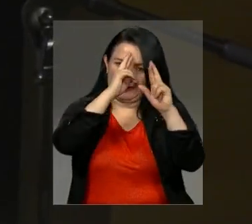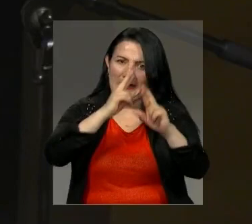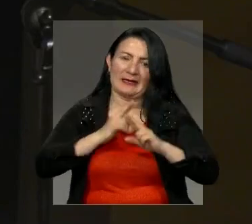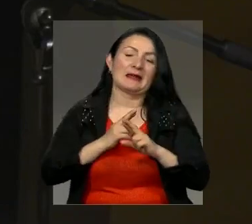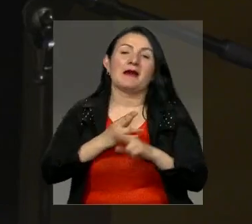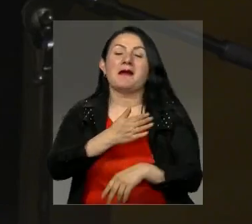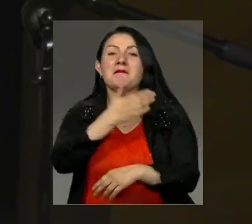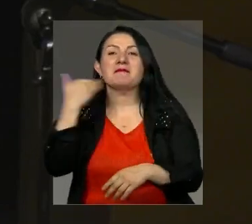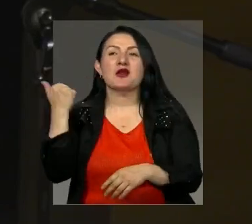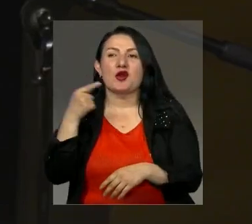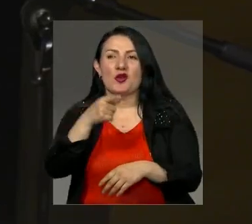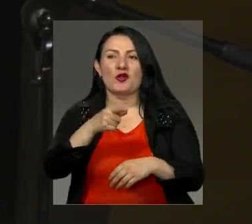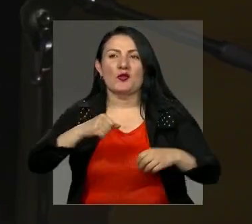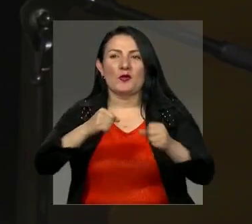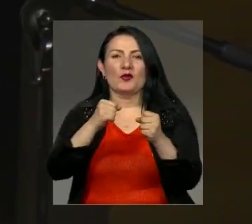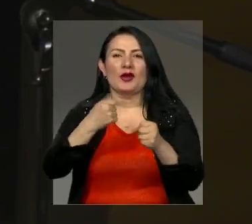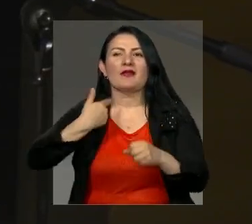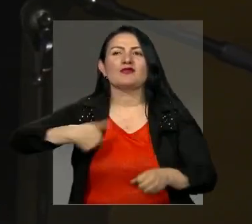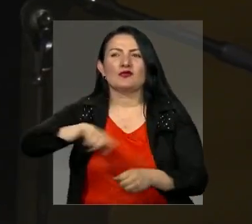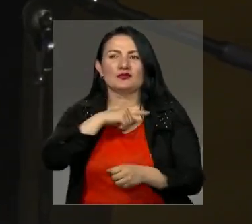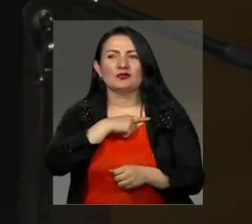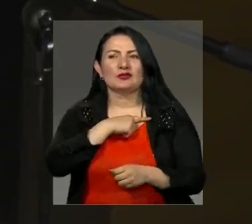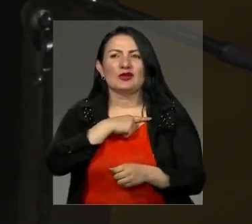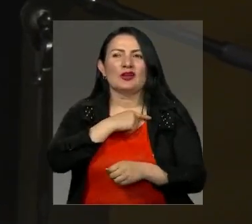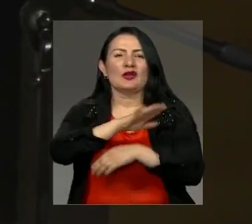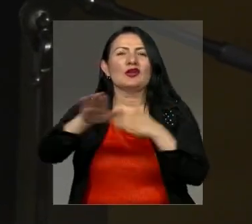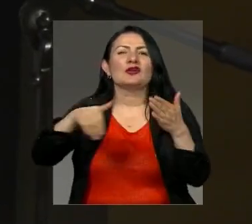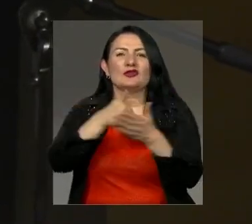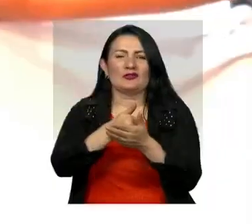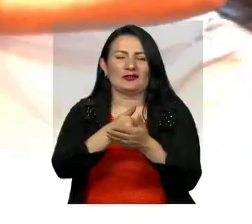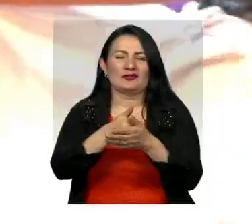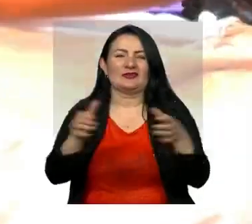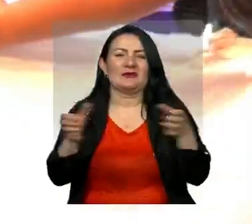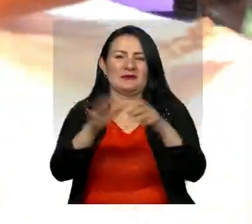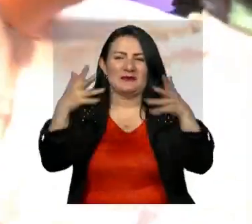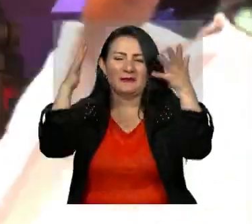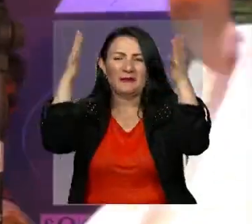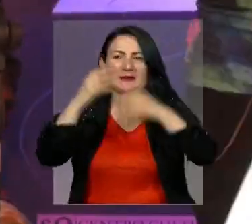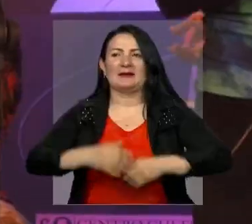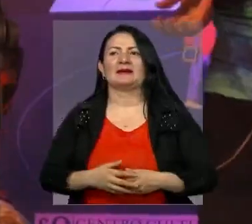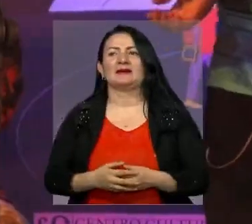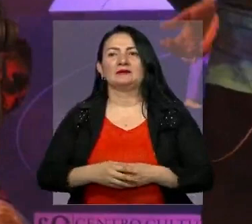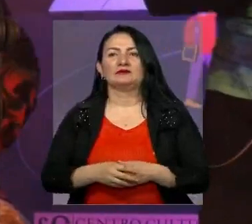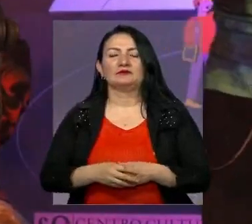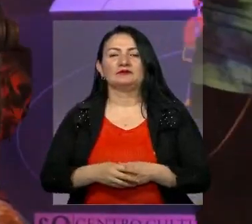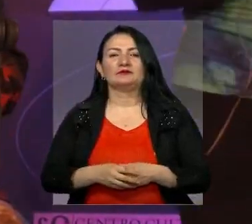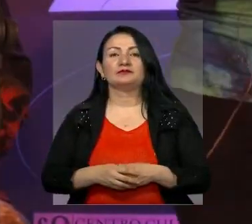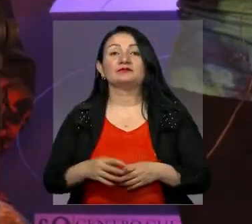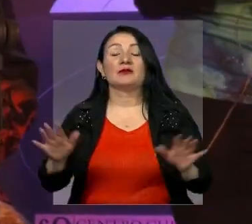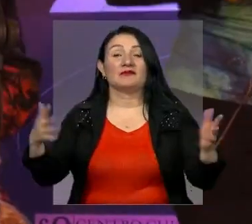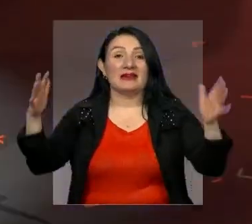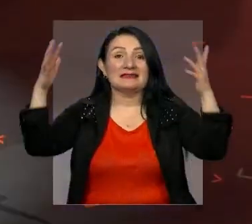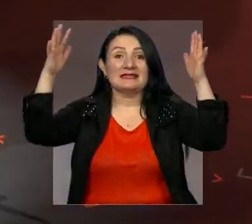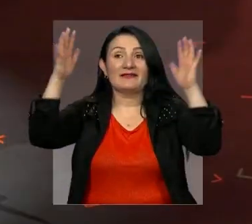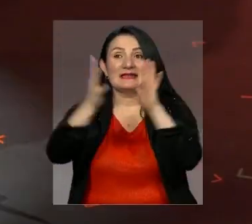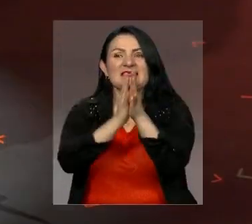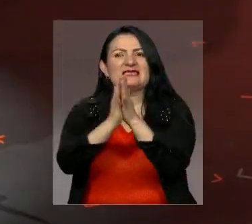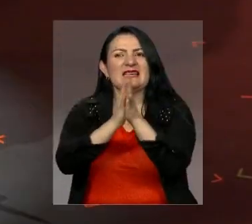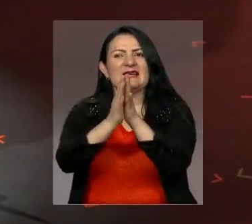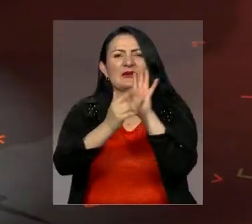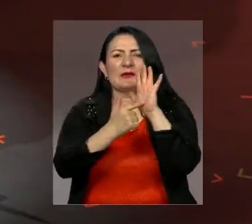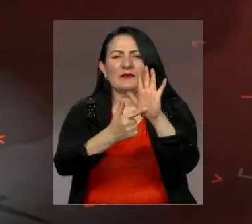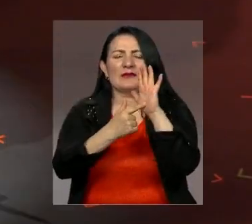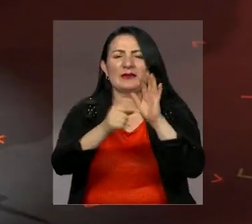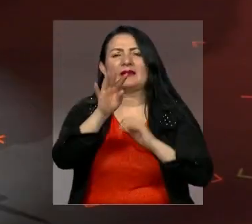la mejor de nosotros para todo el fanatismo. En su edición número 15, el Festival Centro presentó